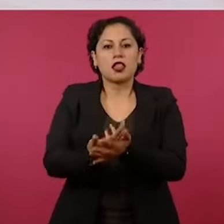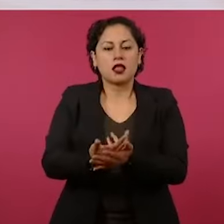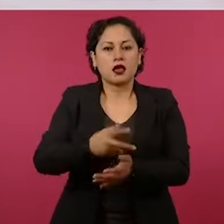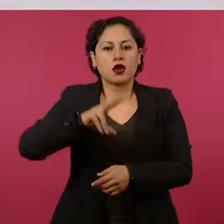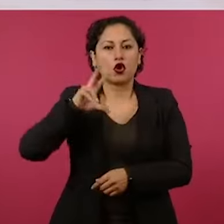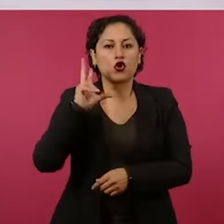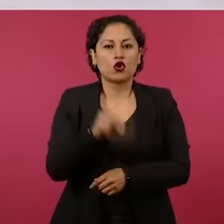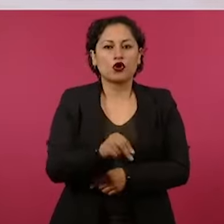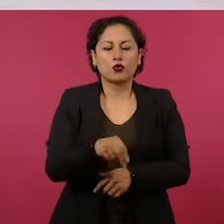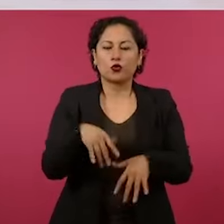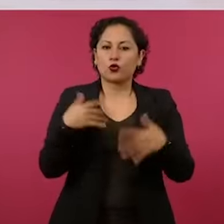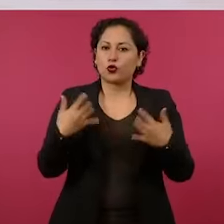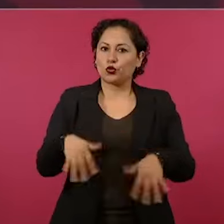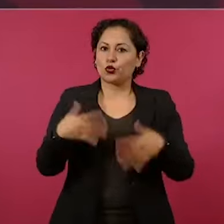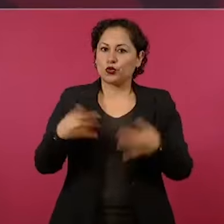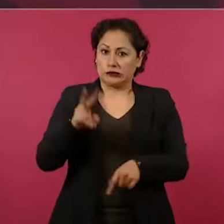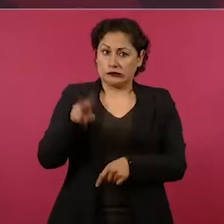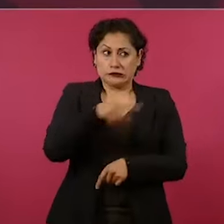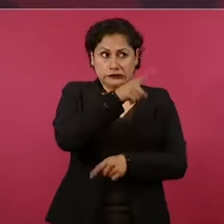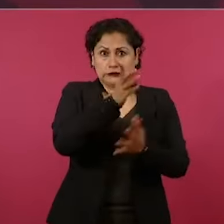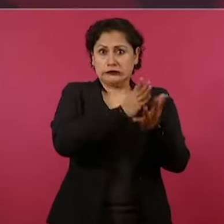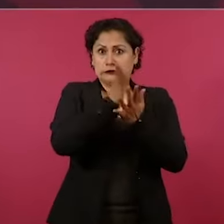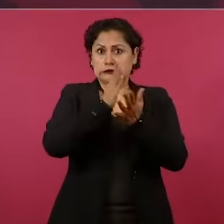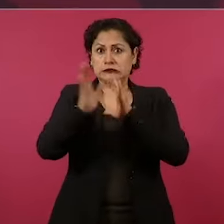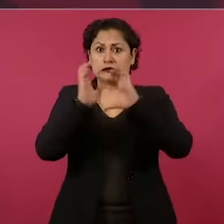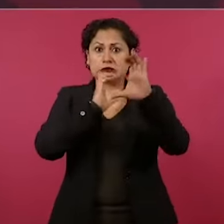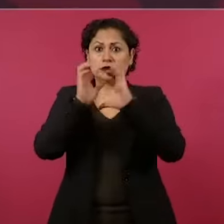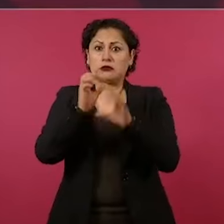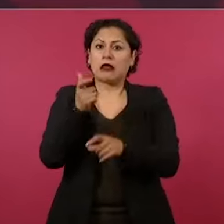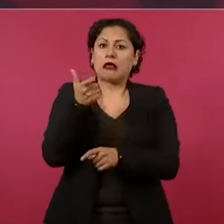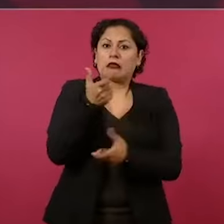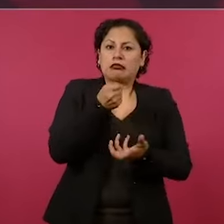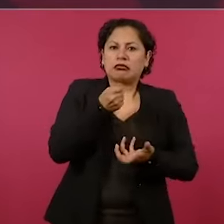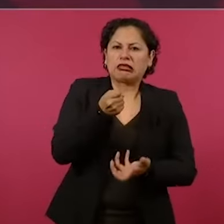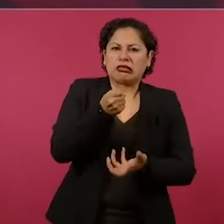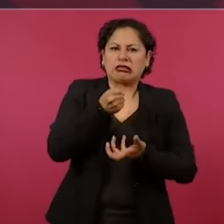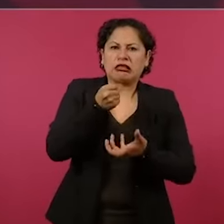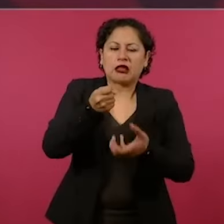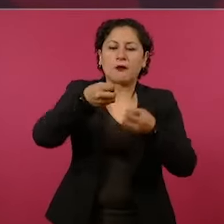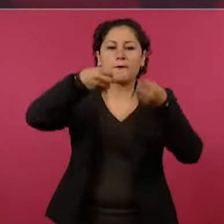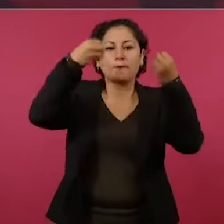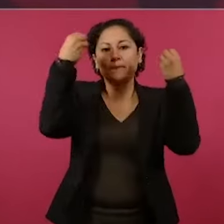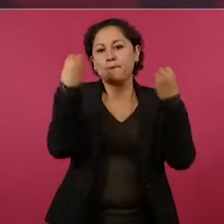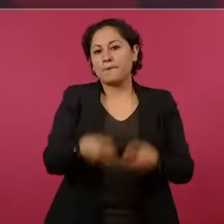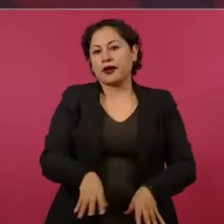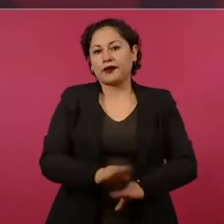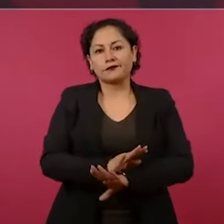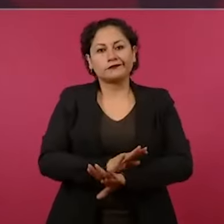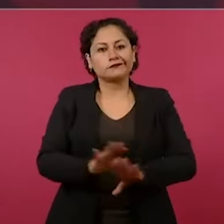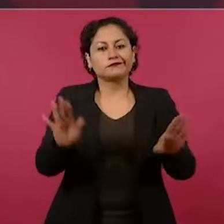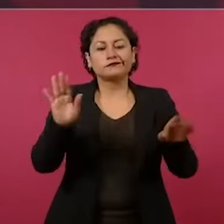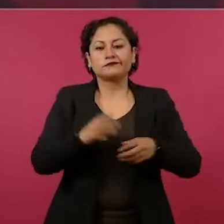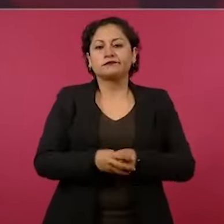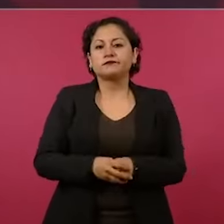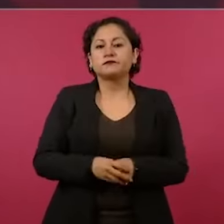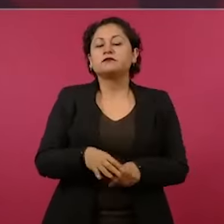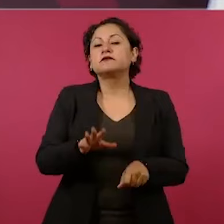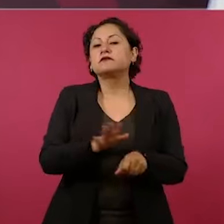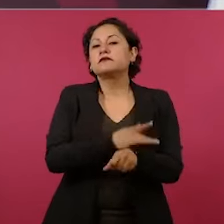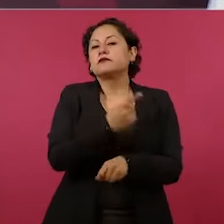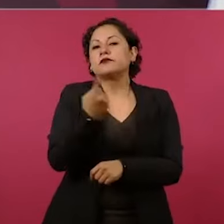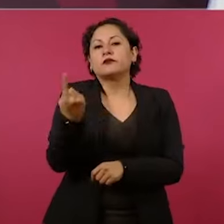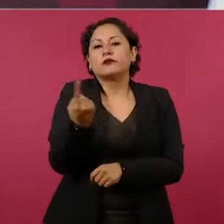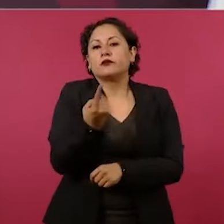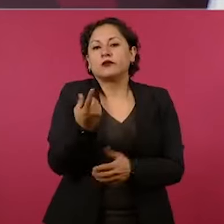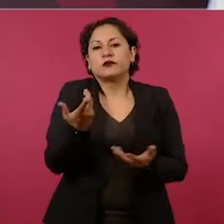perdieron dinero, porque muchos, como